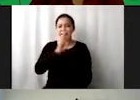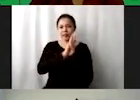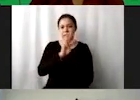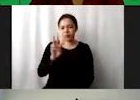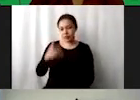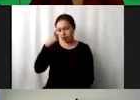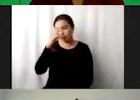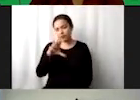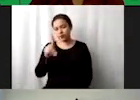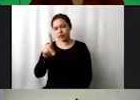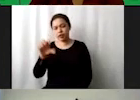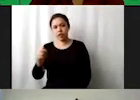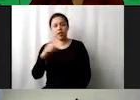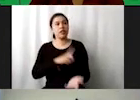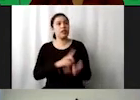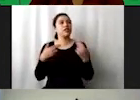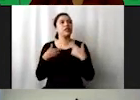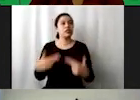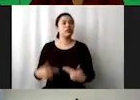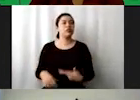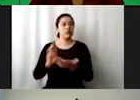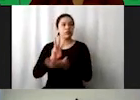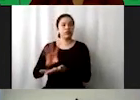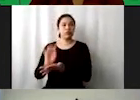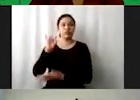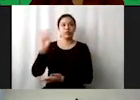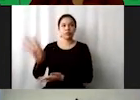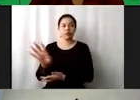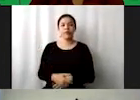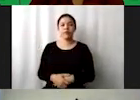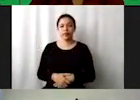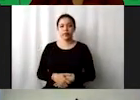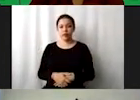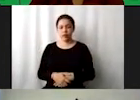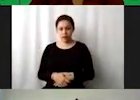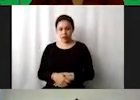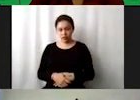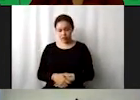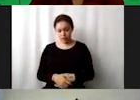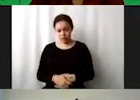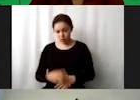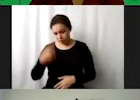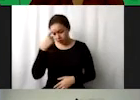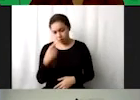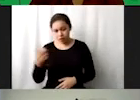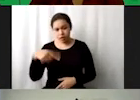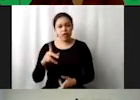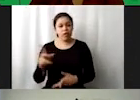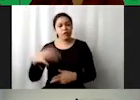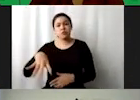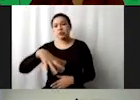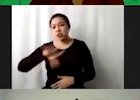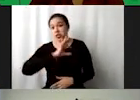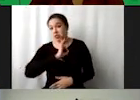de los ODS y los derechos humanos se las vuelvo a pasar la base de datos para que ahí hagan sus propias búsquedas está